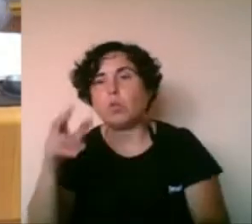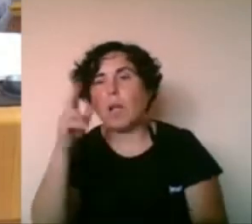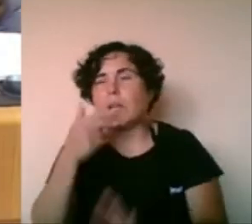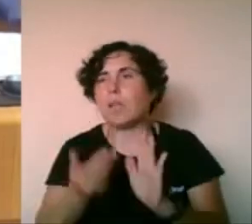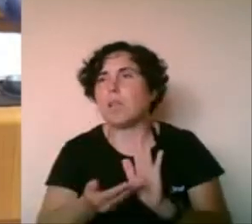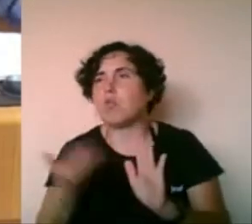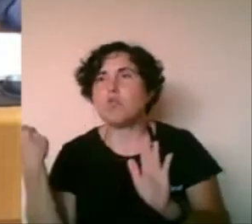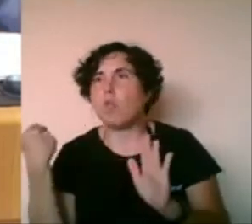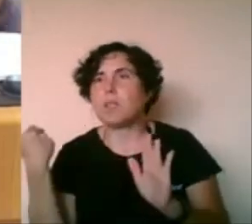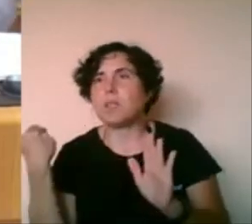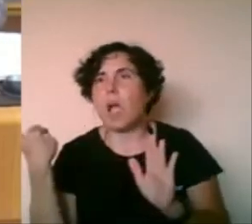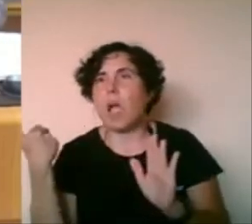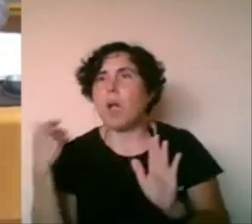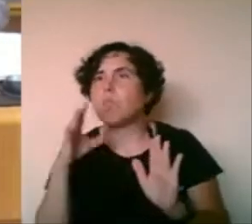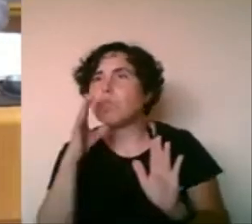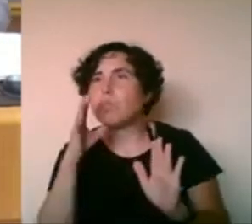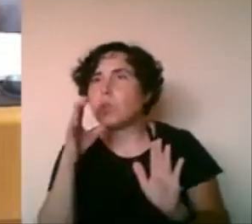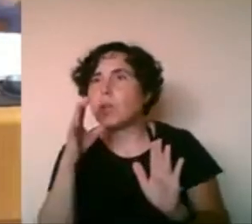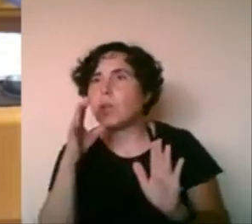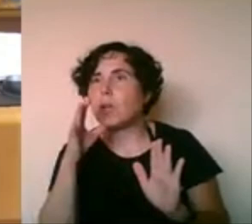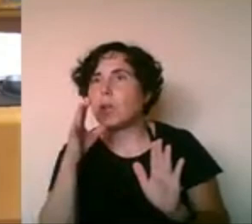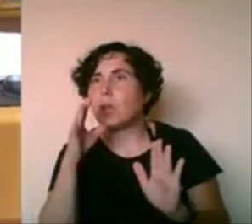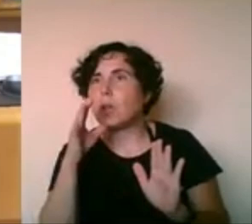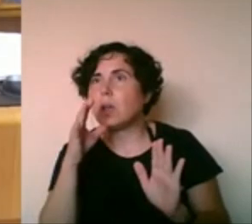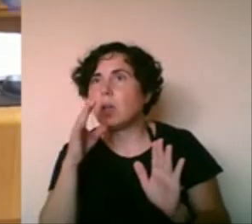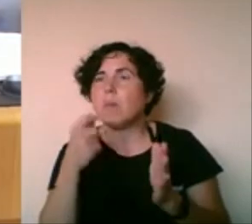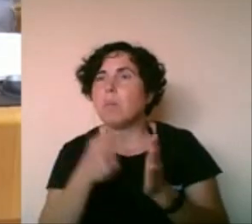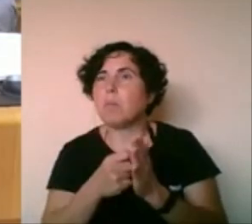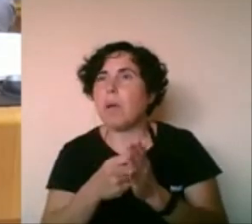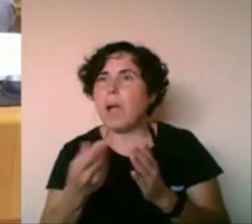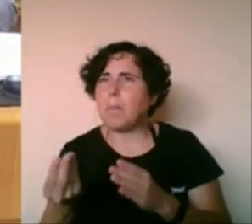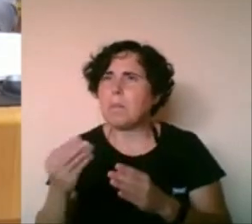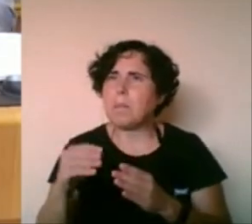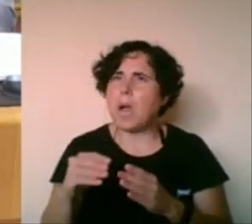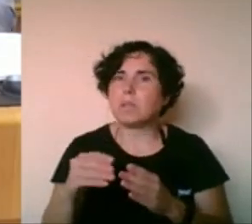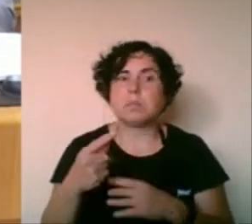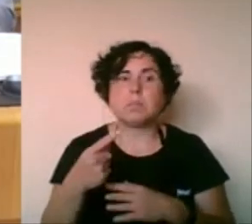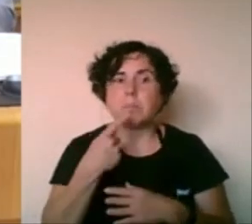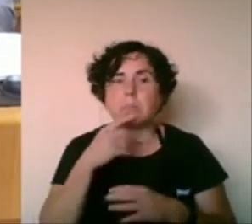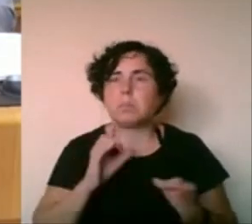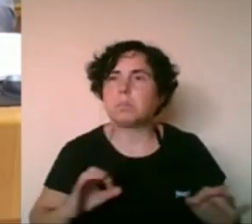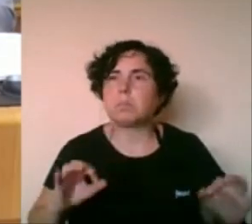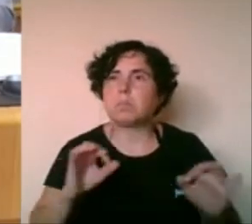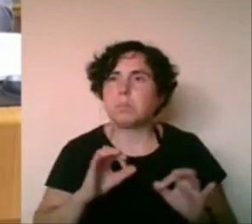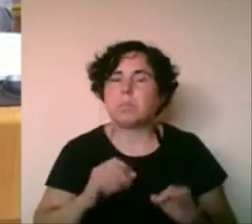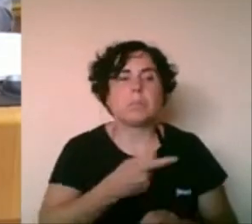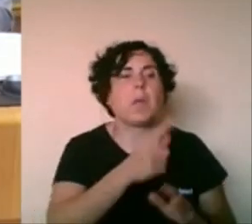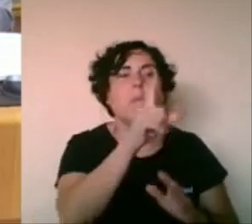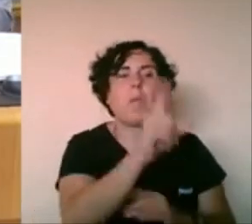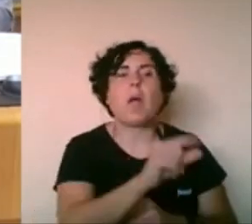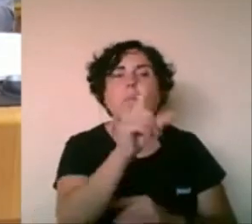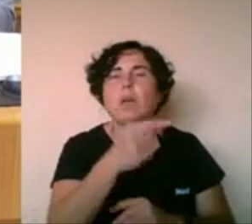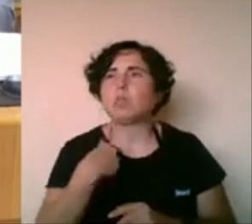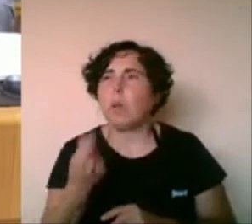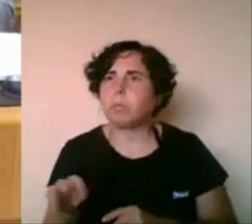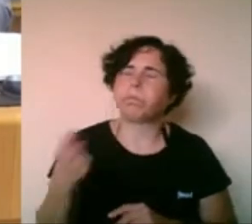Pero es que el problema es que no se le espera tampoco, porque no hay ningún anuncio contundente. Miren, me quiero quedar con la parte positiva de esta